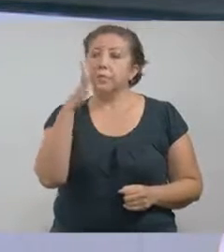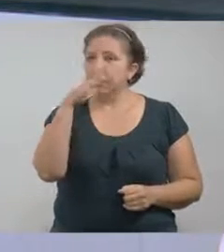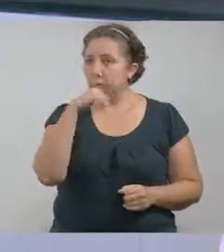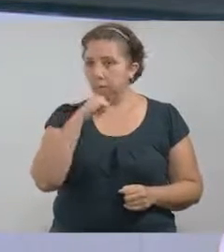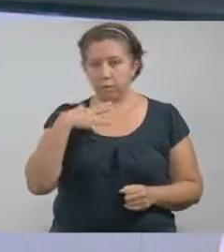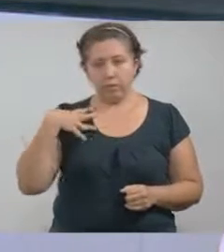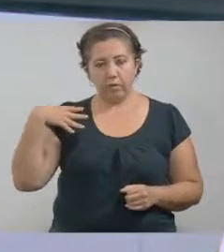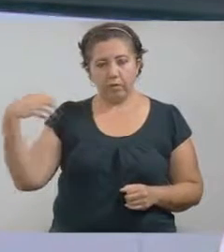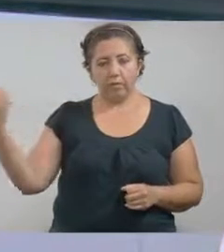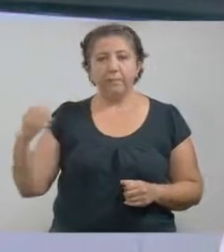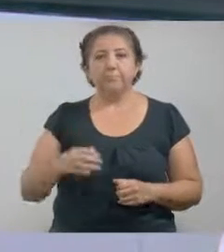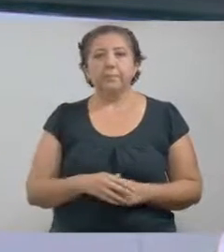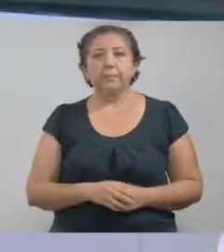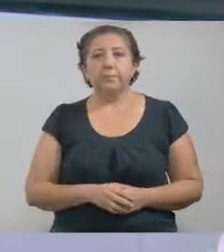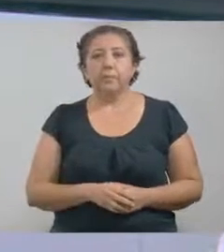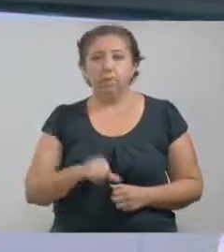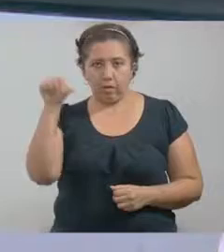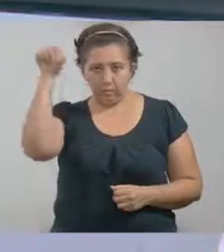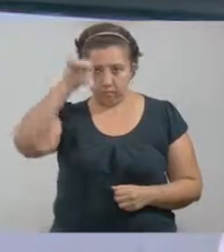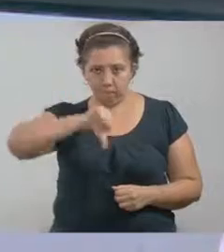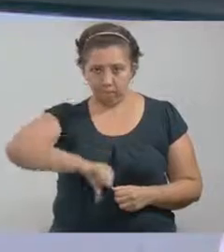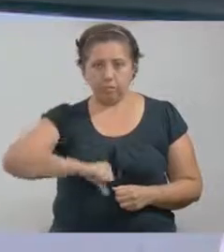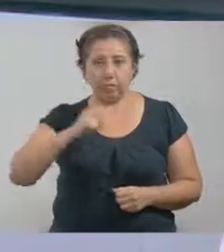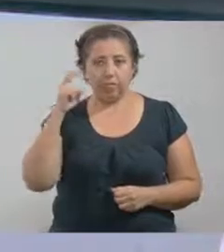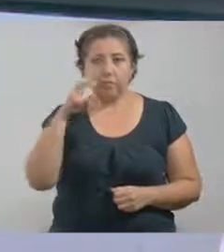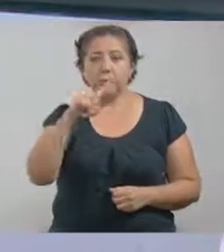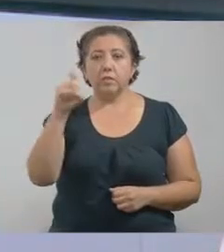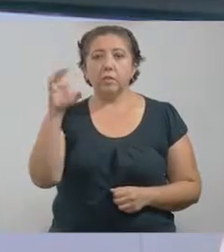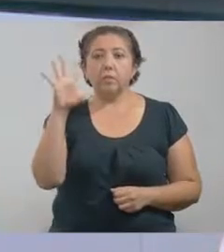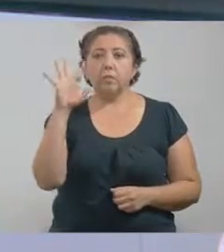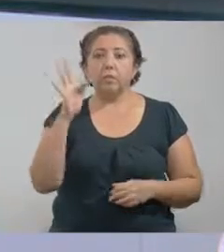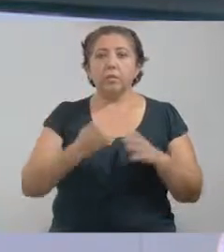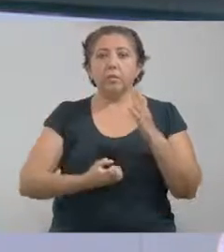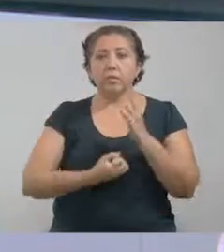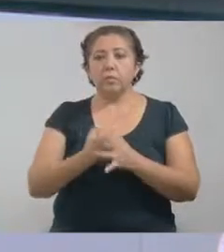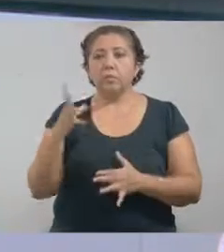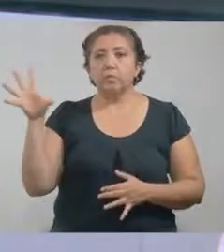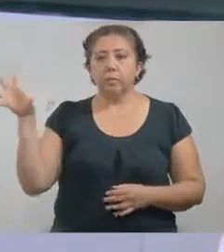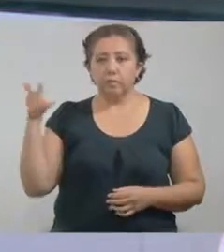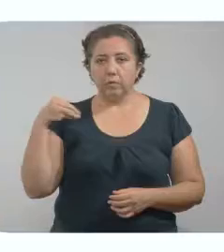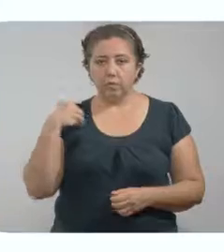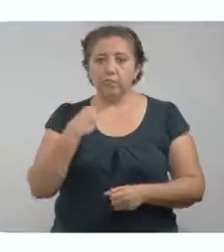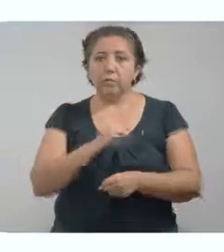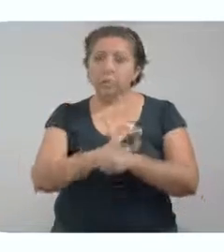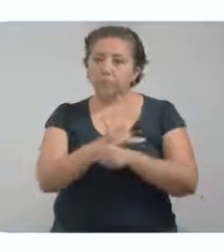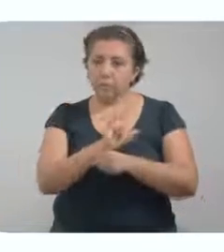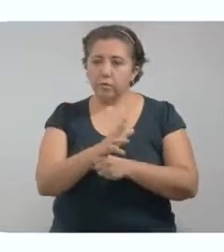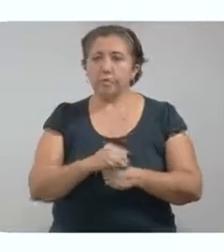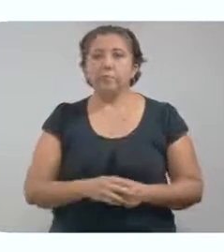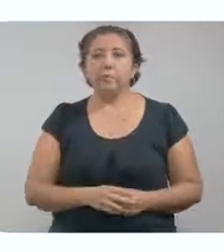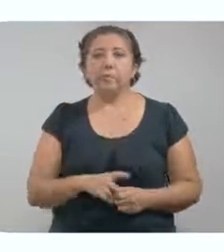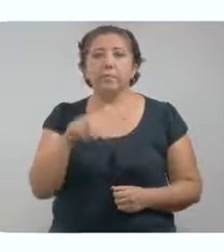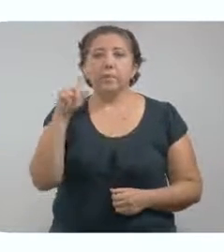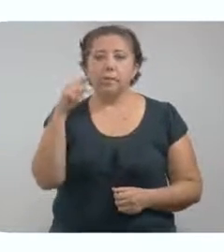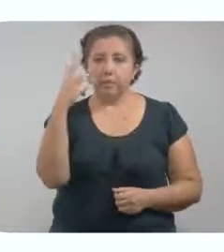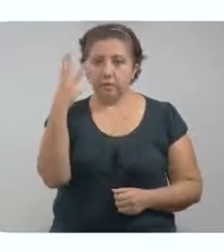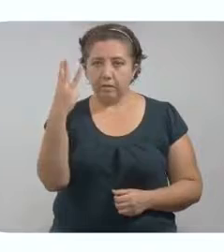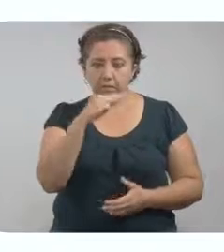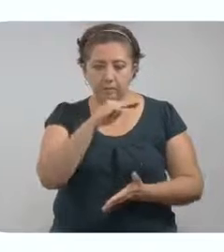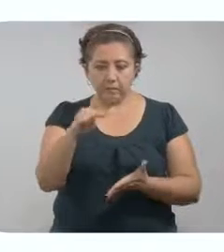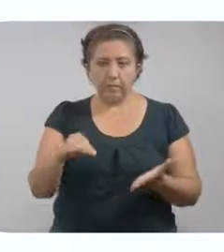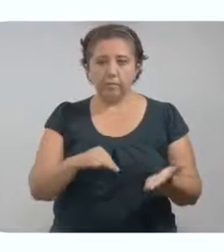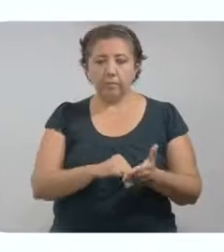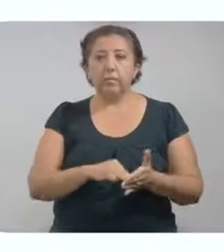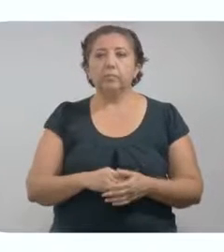presentan síntomas ni pueden contagiar. Hoy se detectaron 140 nuevos contagios de coronavirus, de los cuales 73 de ellos